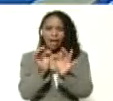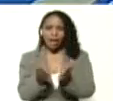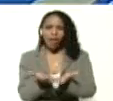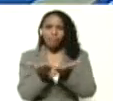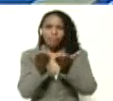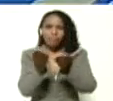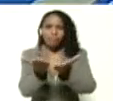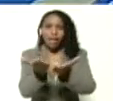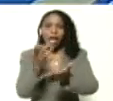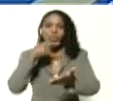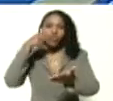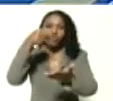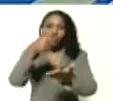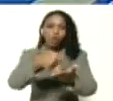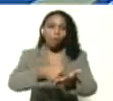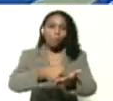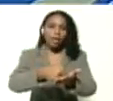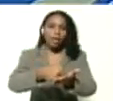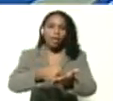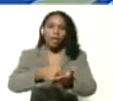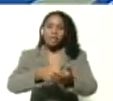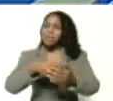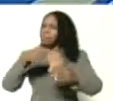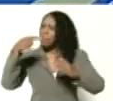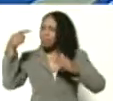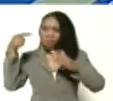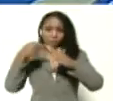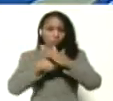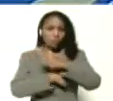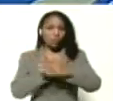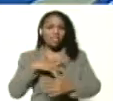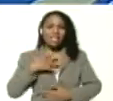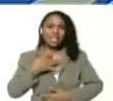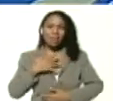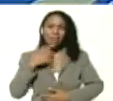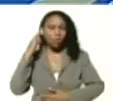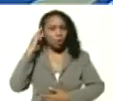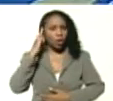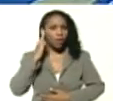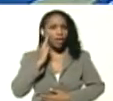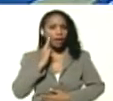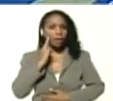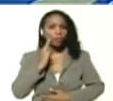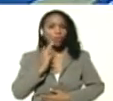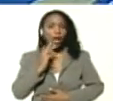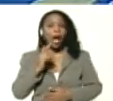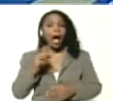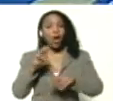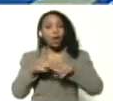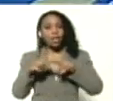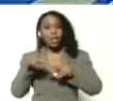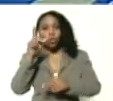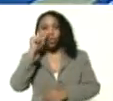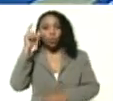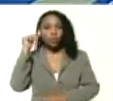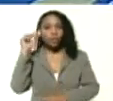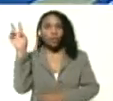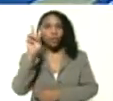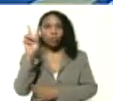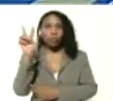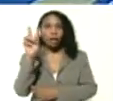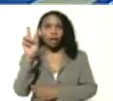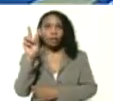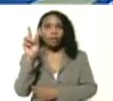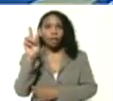a nombre del más profundo sentimiento bolivariano a los niños y niñas de Venezuela